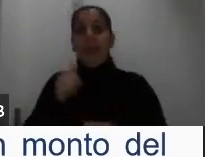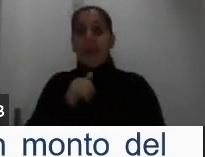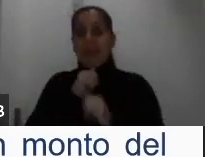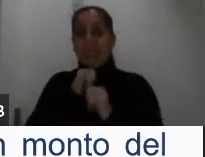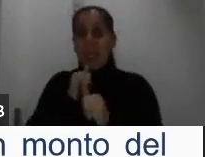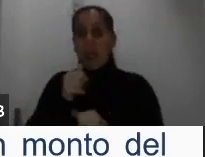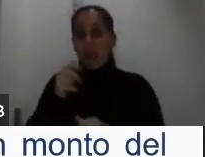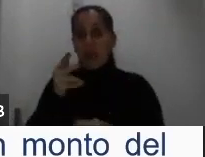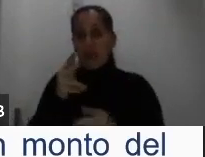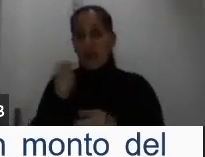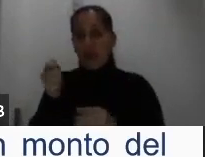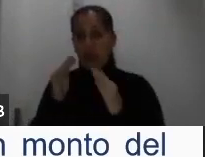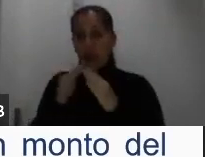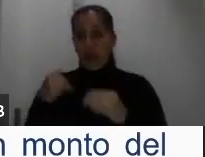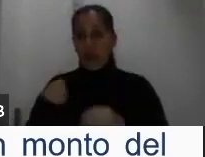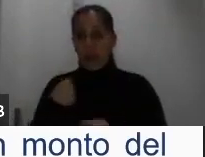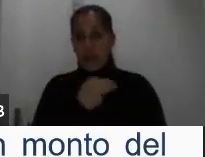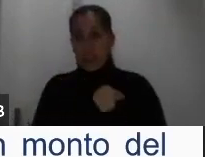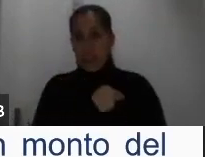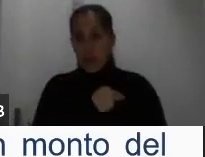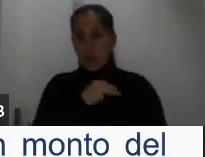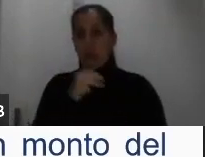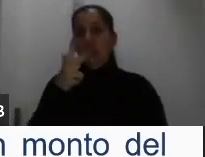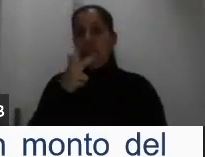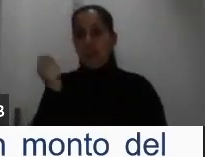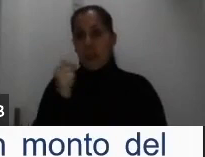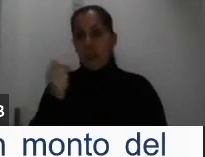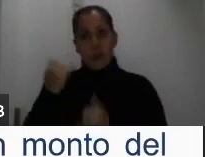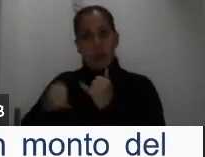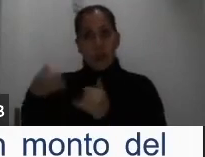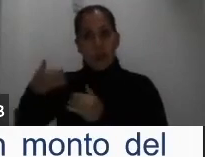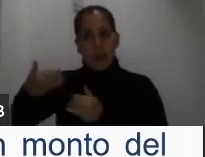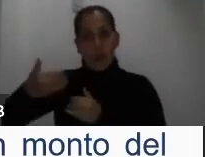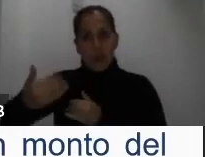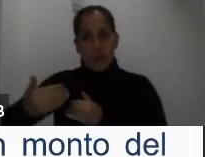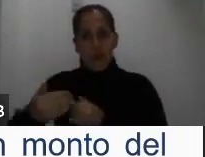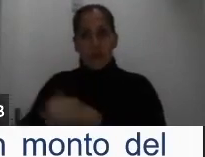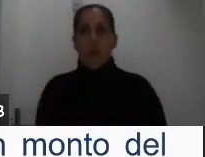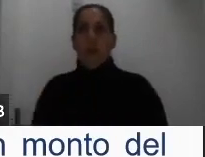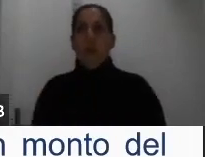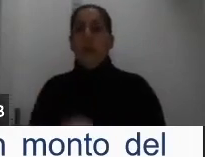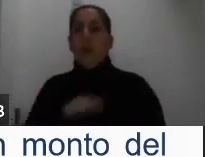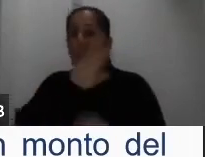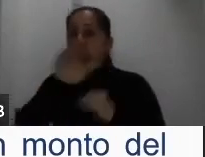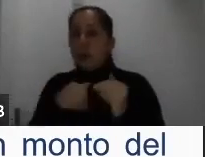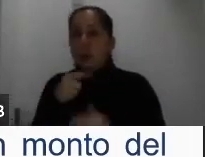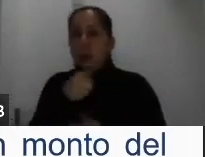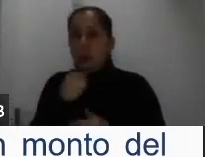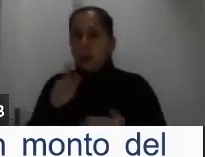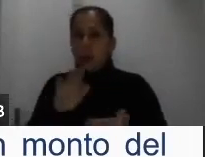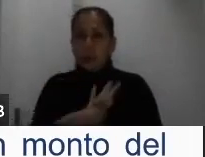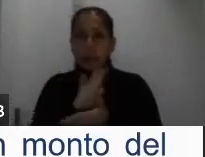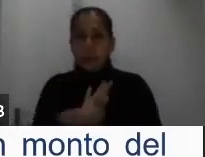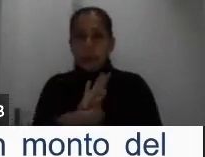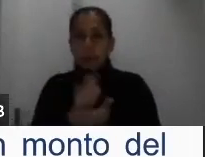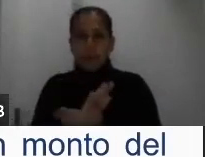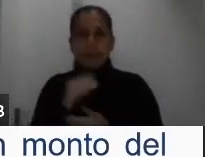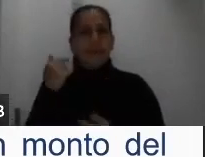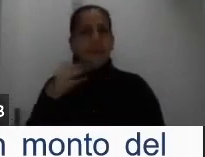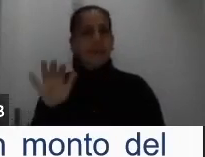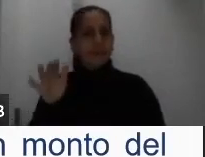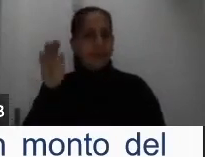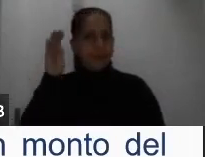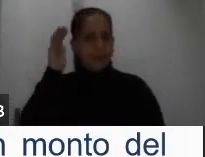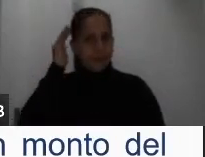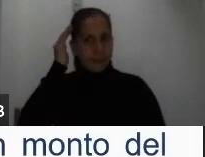de la renta ante el Ministerio de Hacienda. En estos casos, de estas documentaciones, sabemos que tienen un